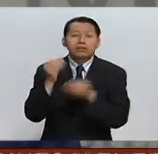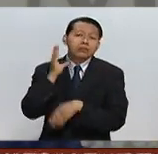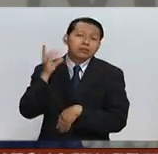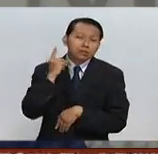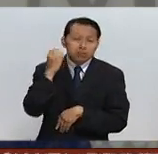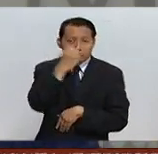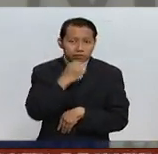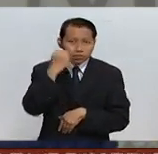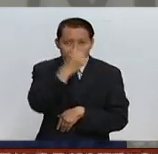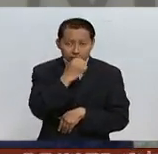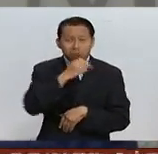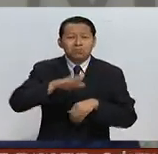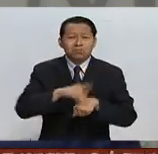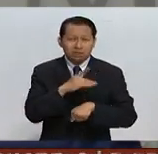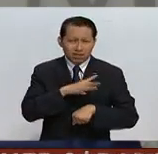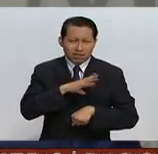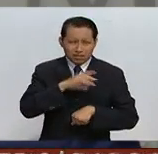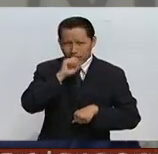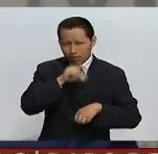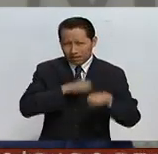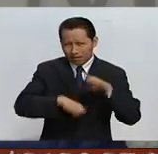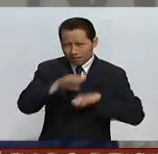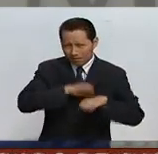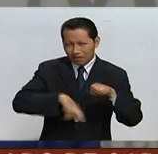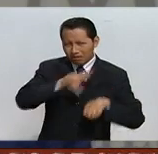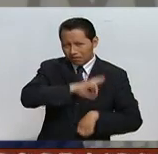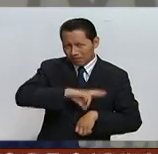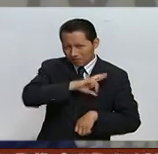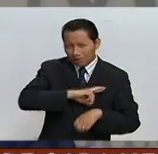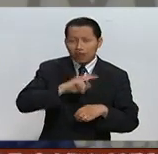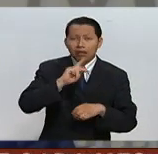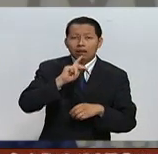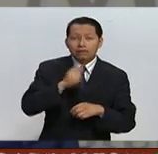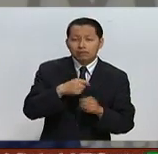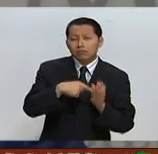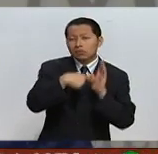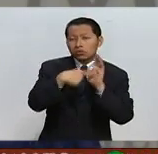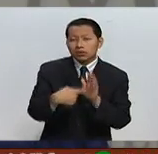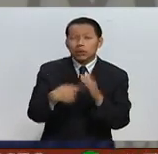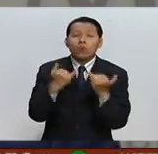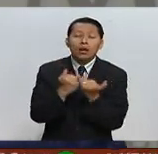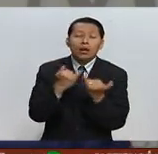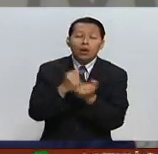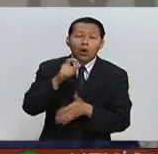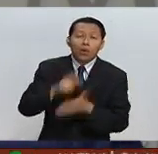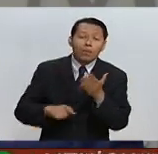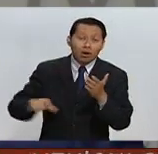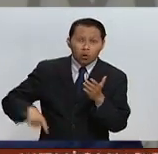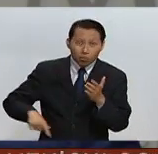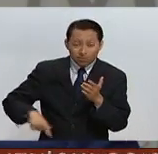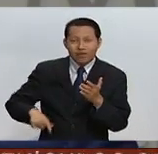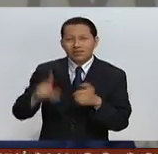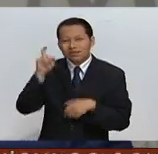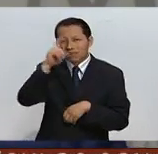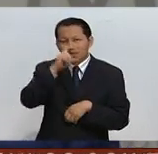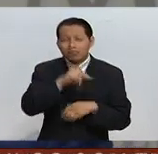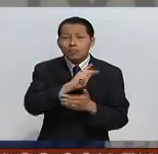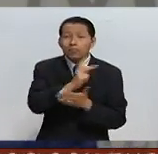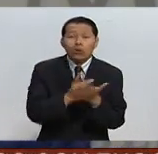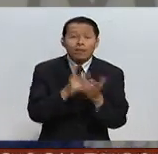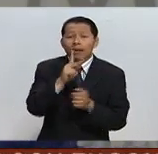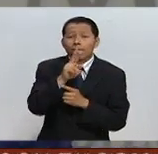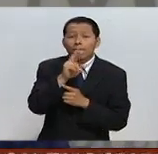inhibirá a los particulares a presentar servicios o comparar o comprar productos a gobierno y afectaría beneficios del programa